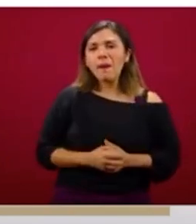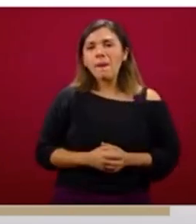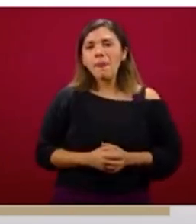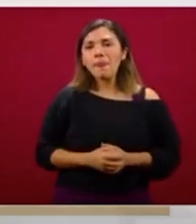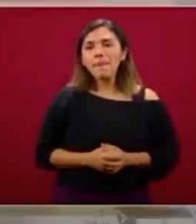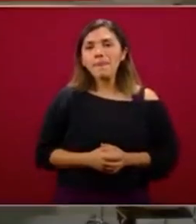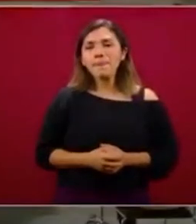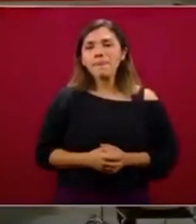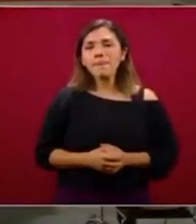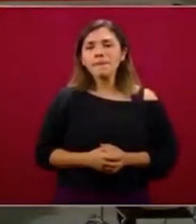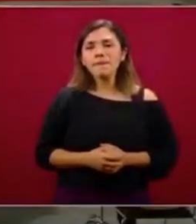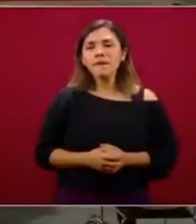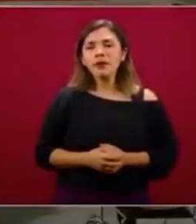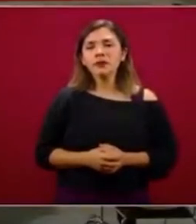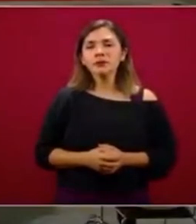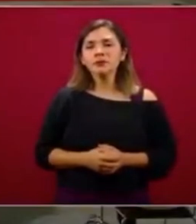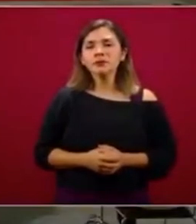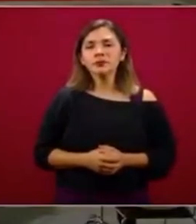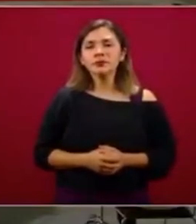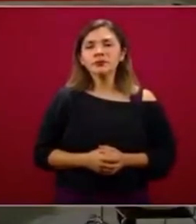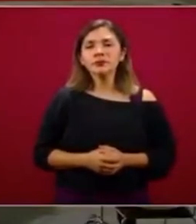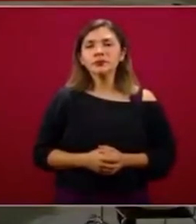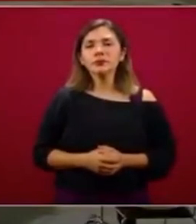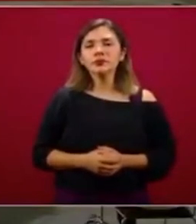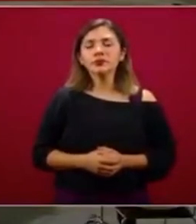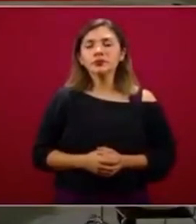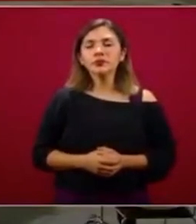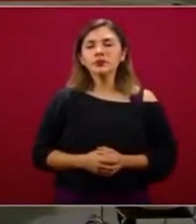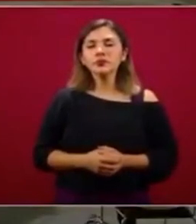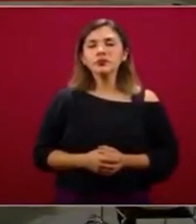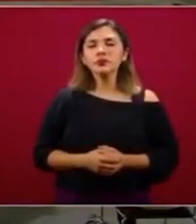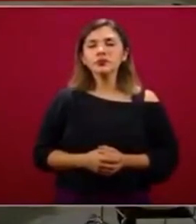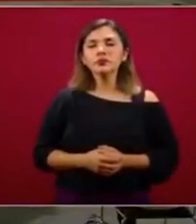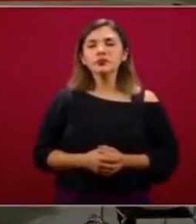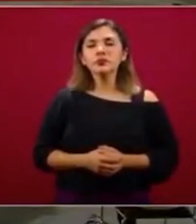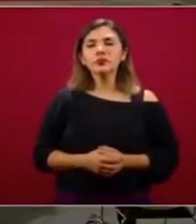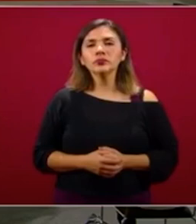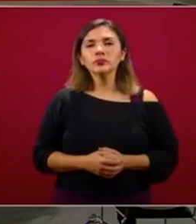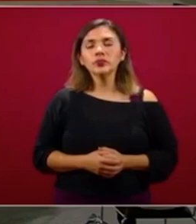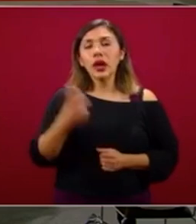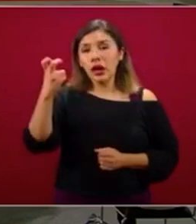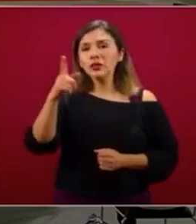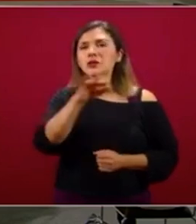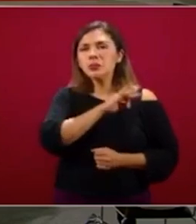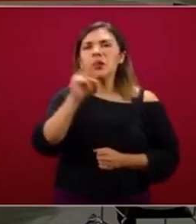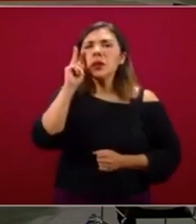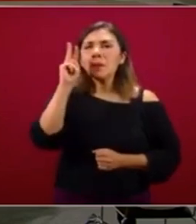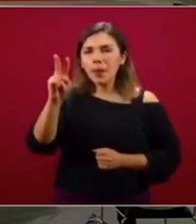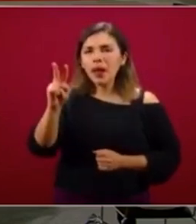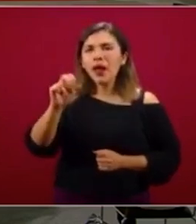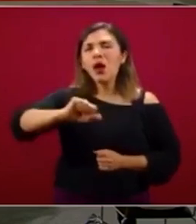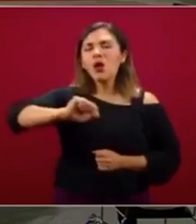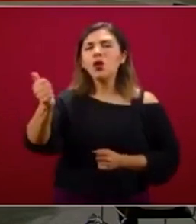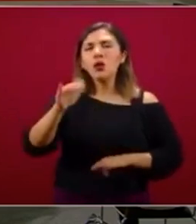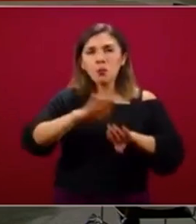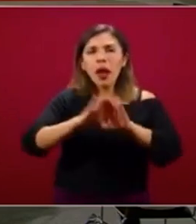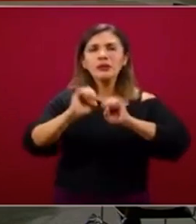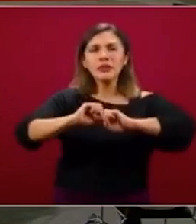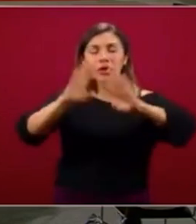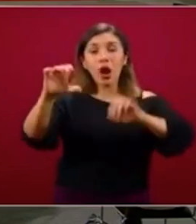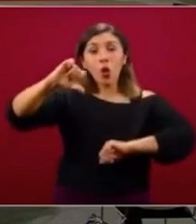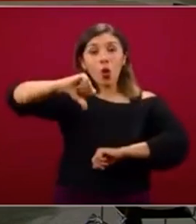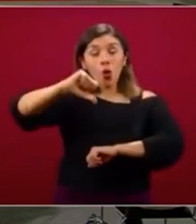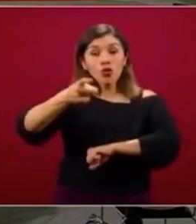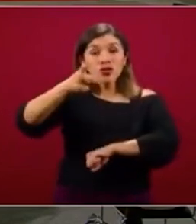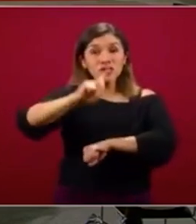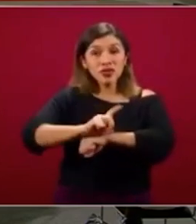para ya hablar de los casos que se confirman. Entonces, en la siguiente podrán ver también, un poquito más evidente en la siguiente, que al día de